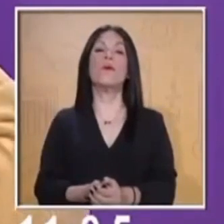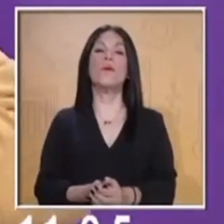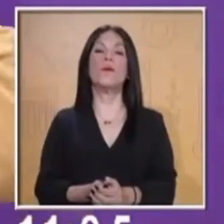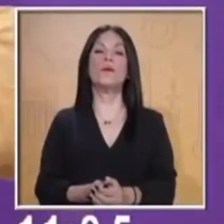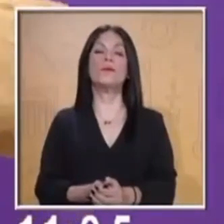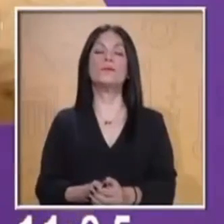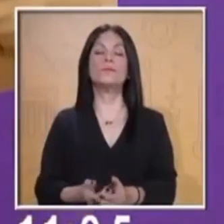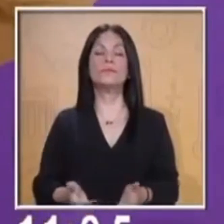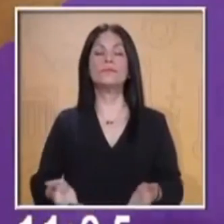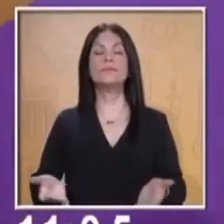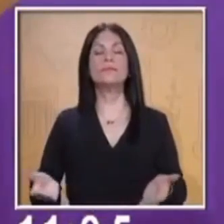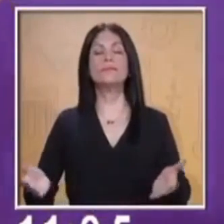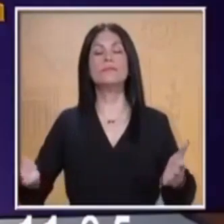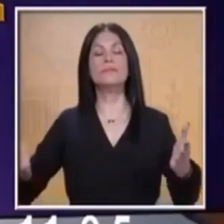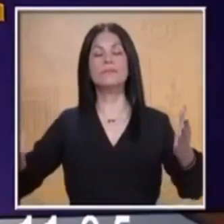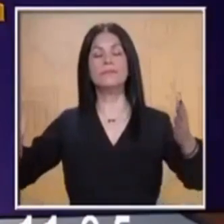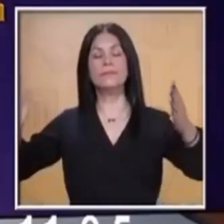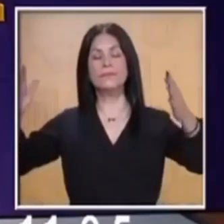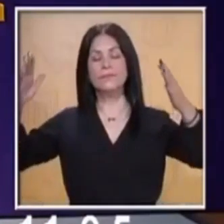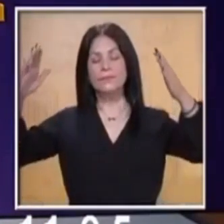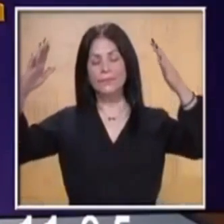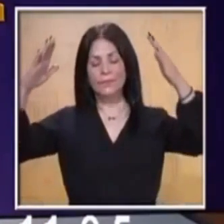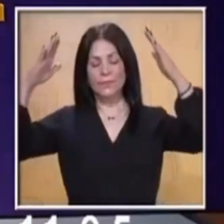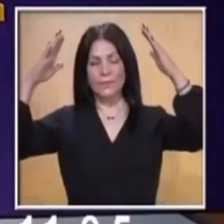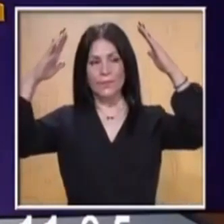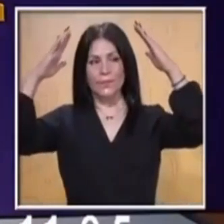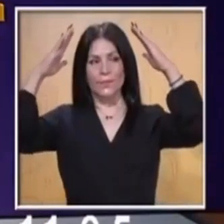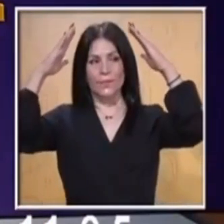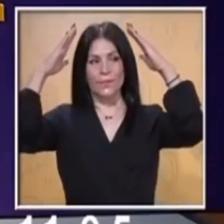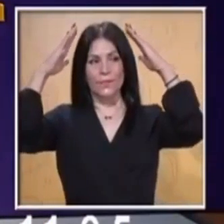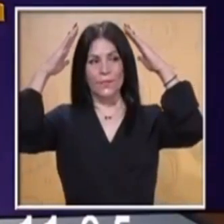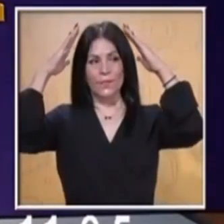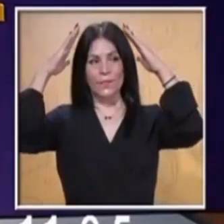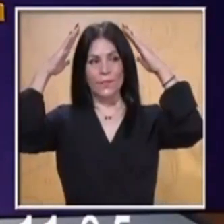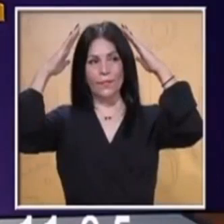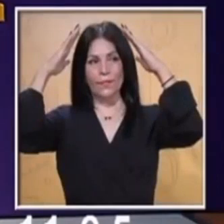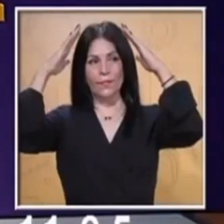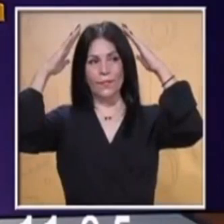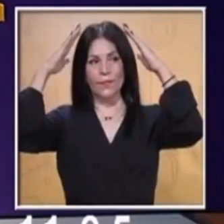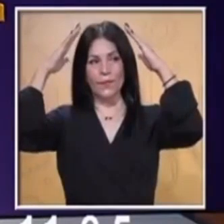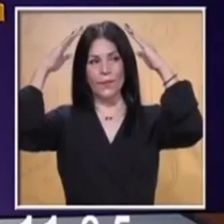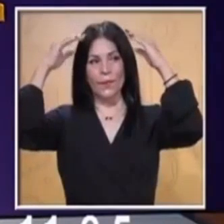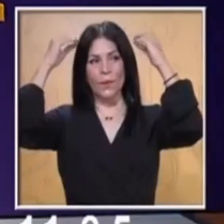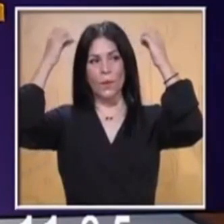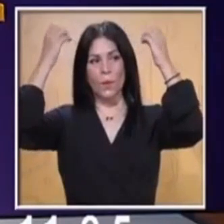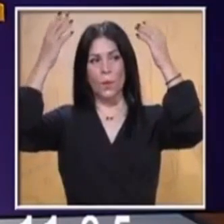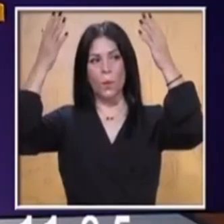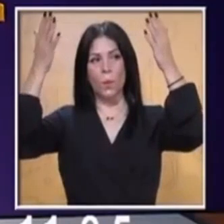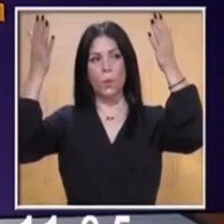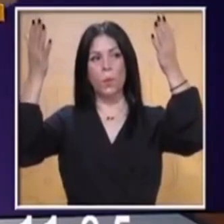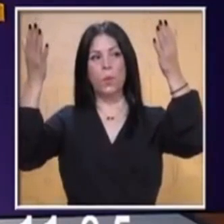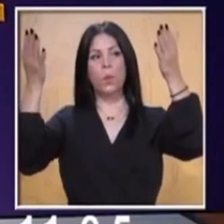Uno, dos, tres. Y ahora sí, soltamos.